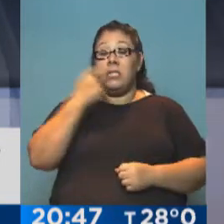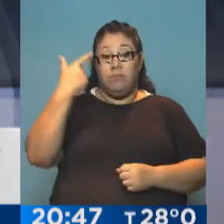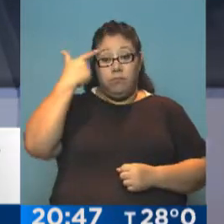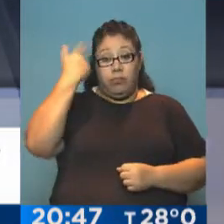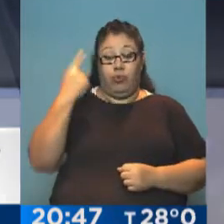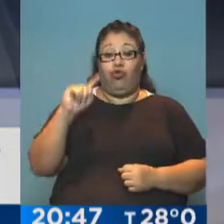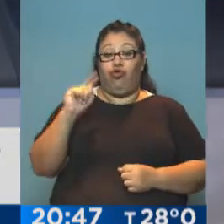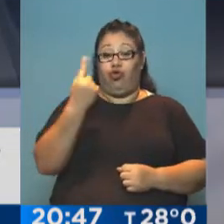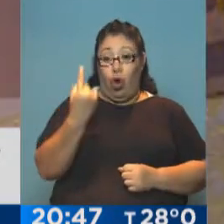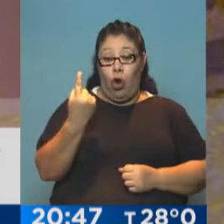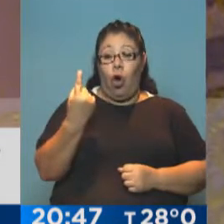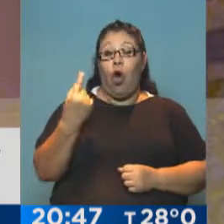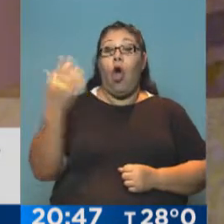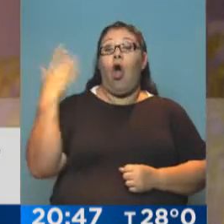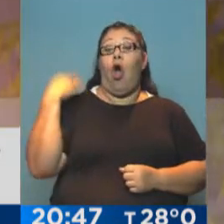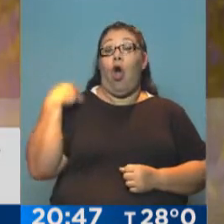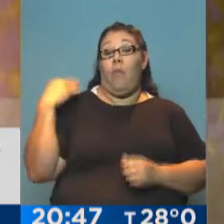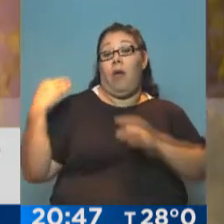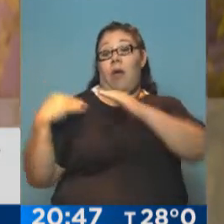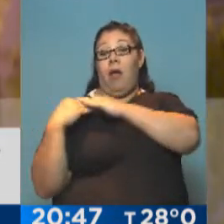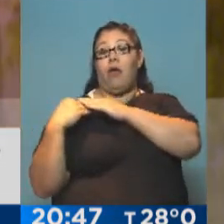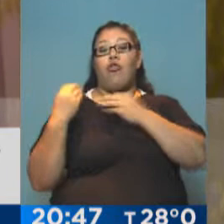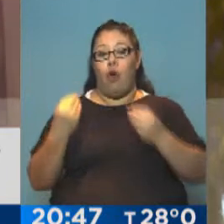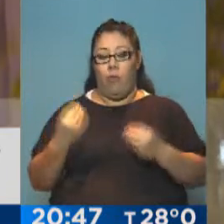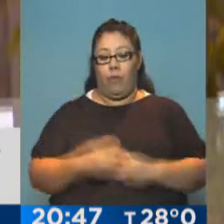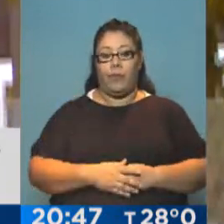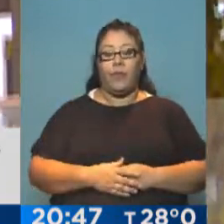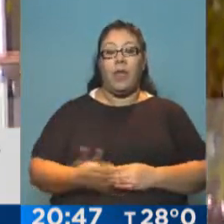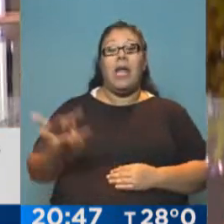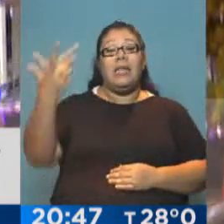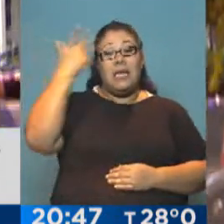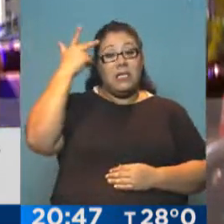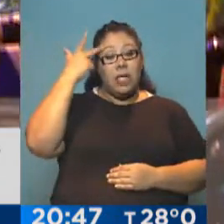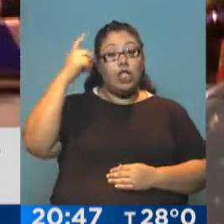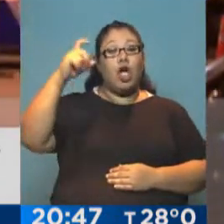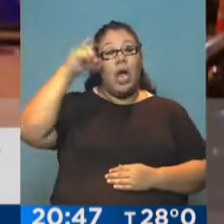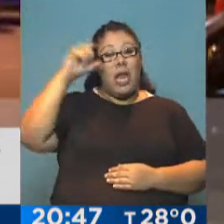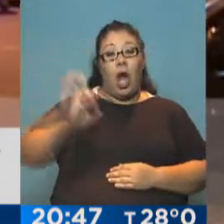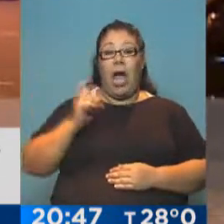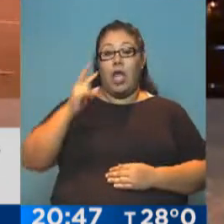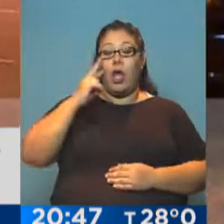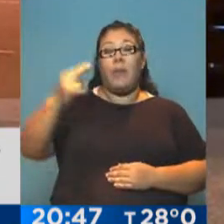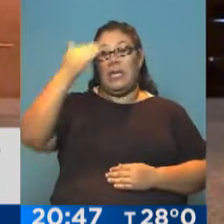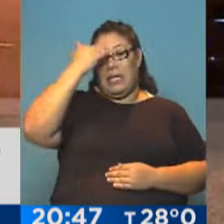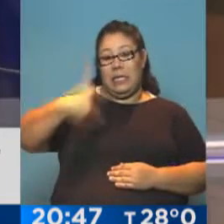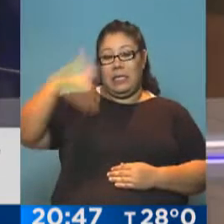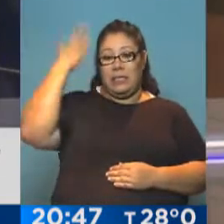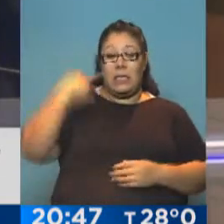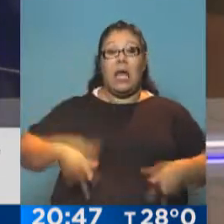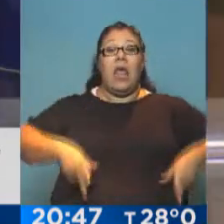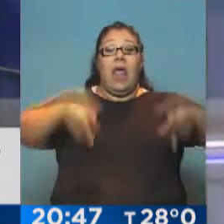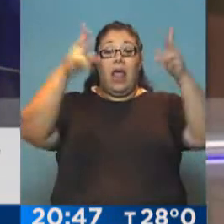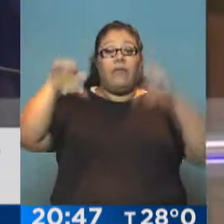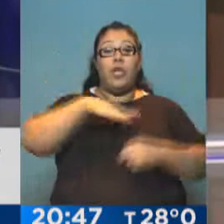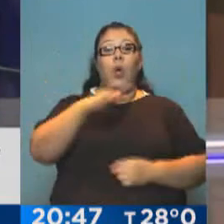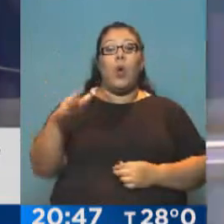arma para aparecer abajo del hombro. Nisman apareció muerto el 18 de enero de 2015 en su departamento de Puerto Madero, con un disparo